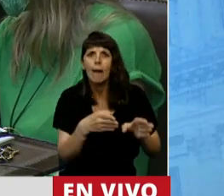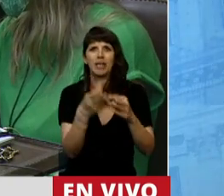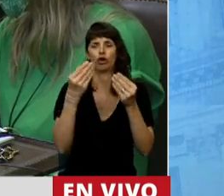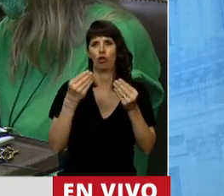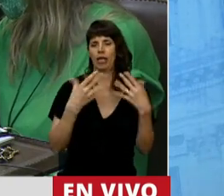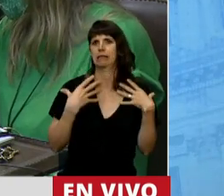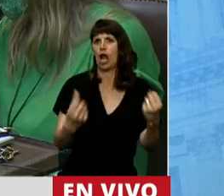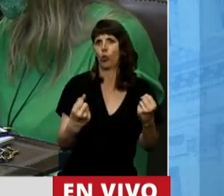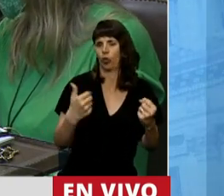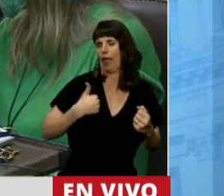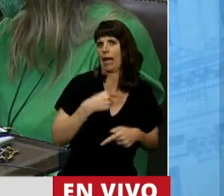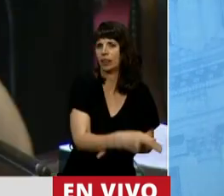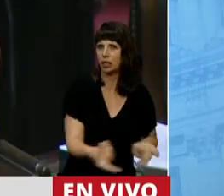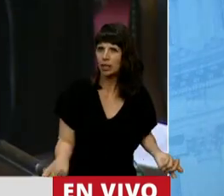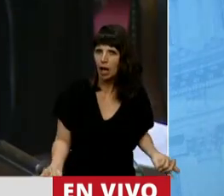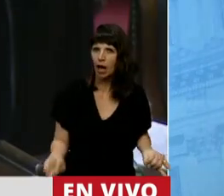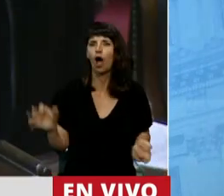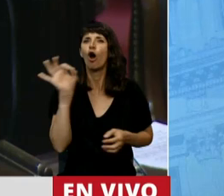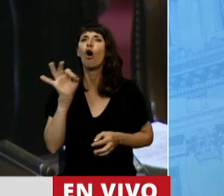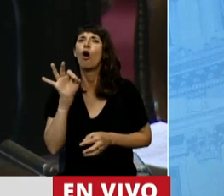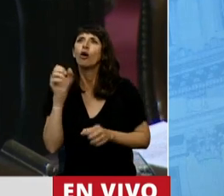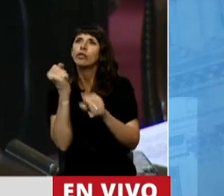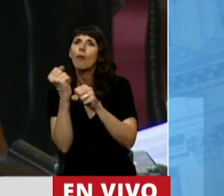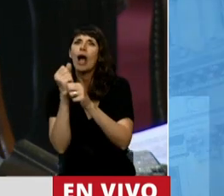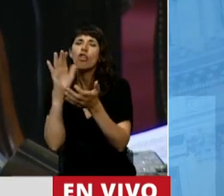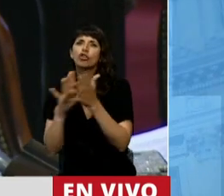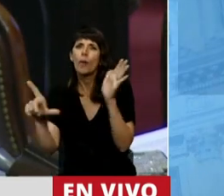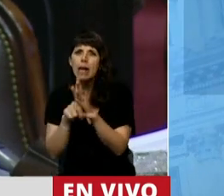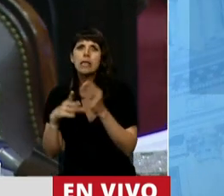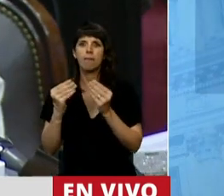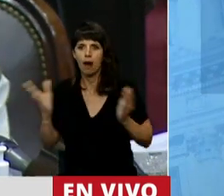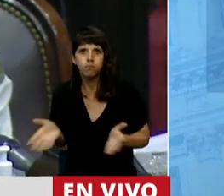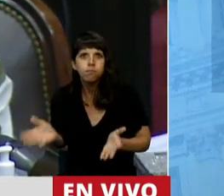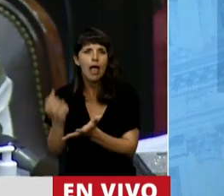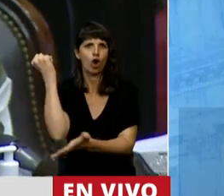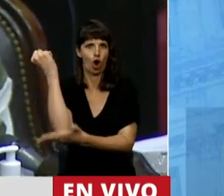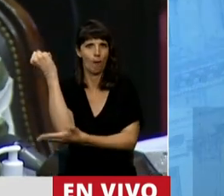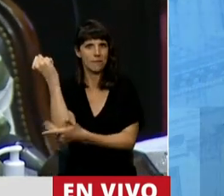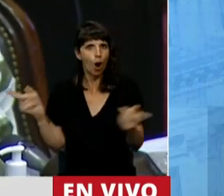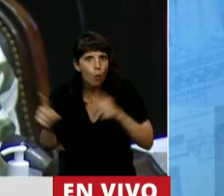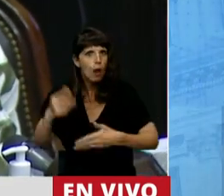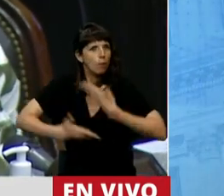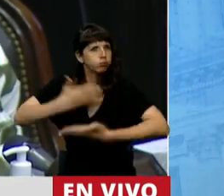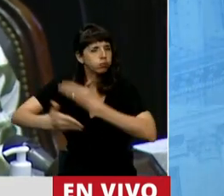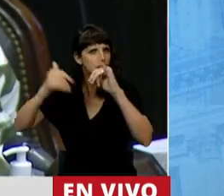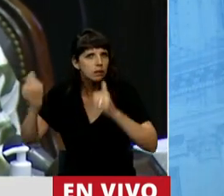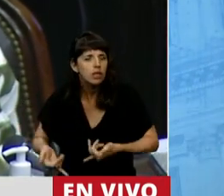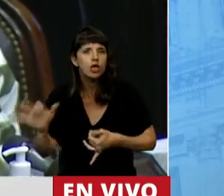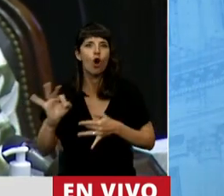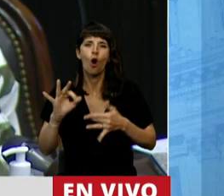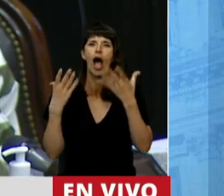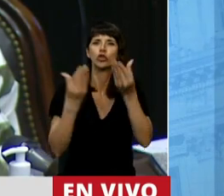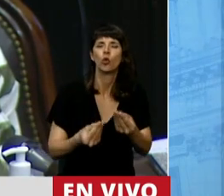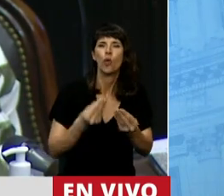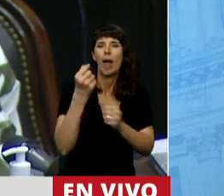que debe tomar el país. Deberíamos estar trabajando en leyes que reactiven la economía, en leyes que le den beneficio a las pymes y